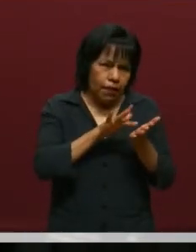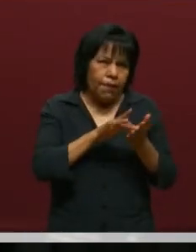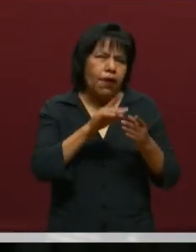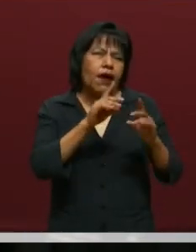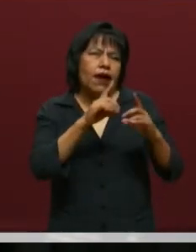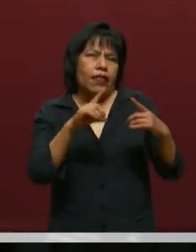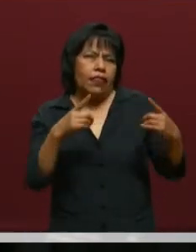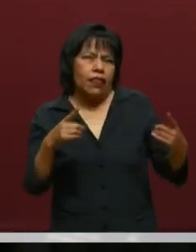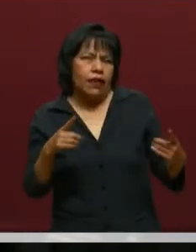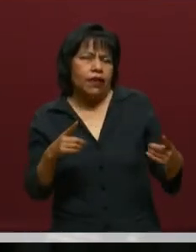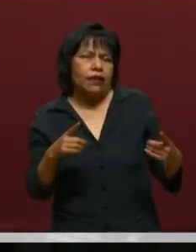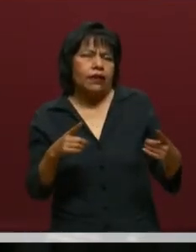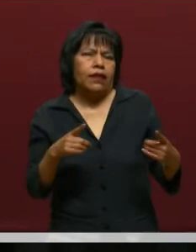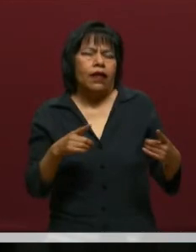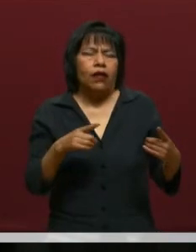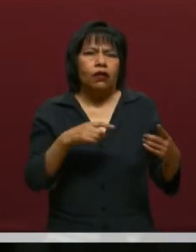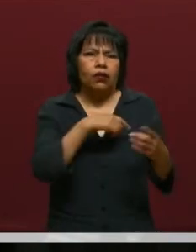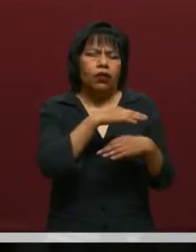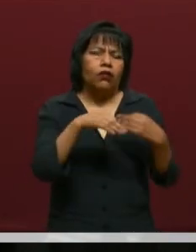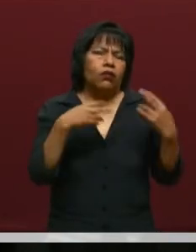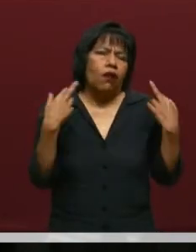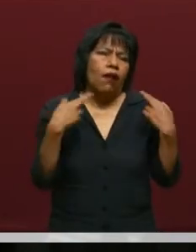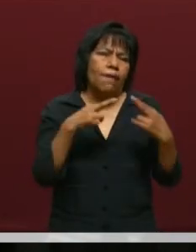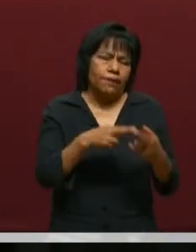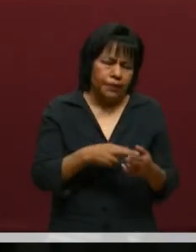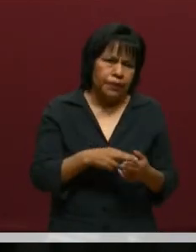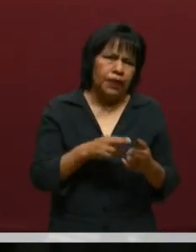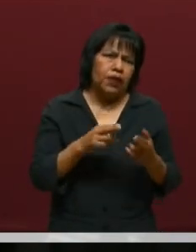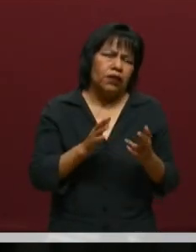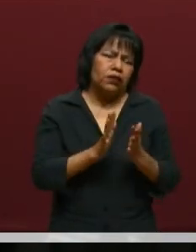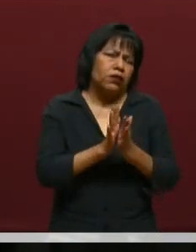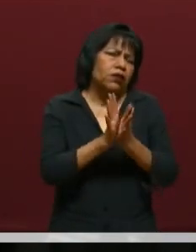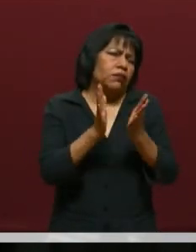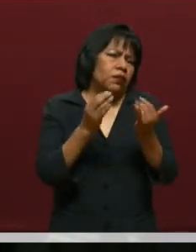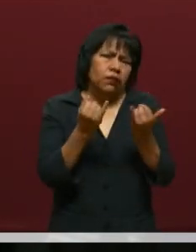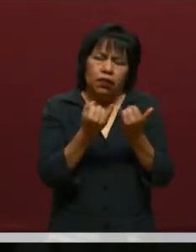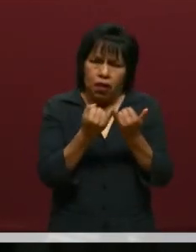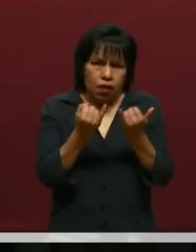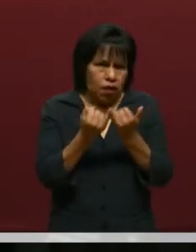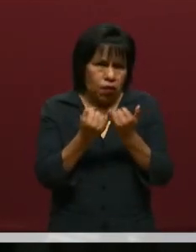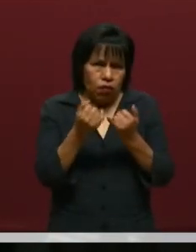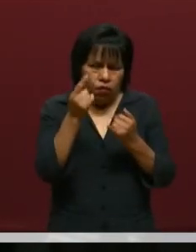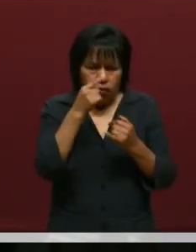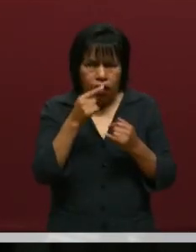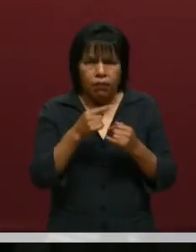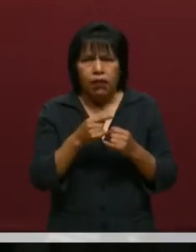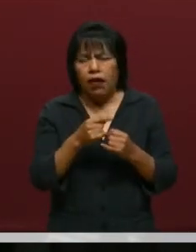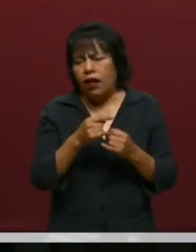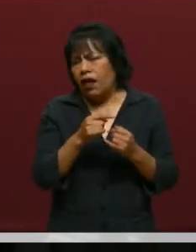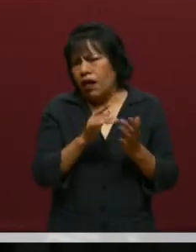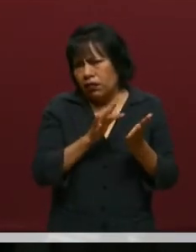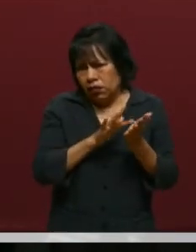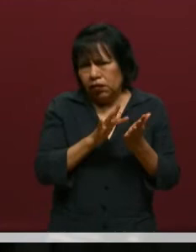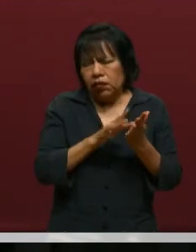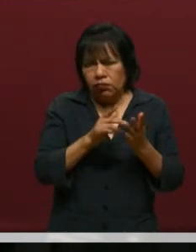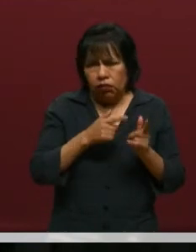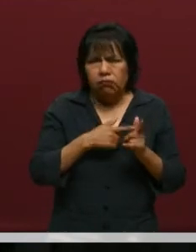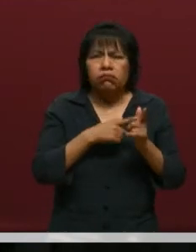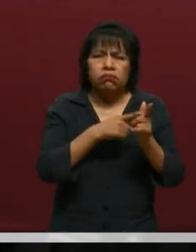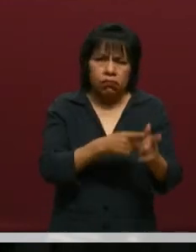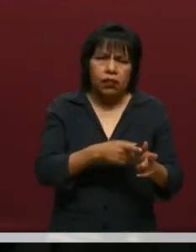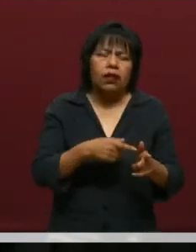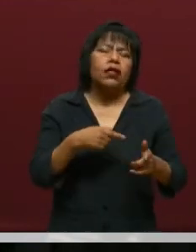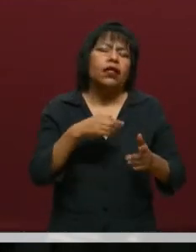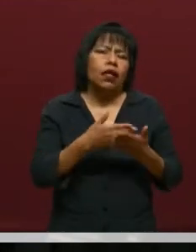desarrollo de estos cuerpos académicos, son los que colaboran con ellos de forma directa para que ellos puedan desarrollarse y de esa manera poder compartir